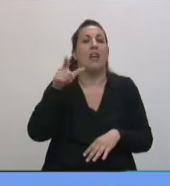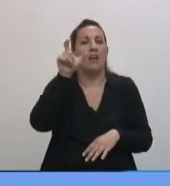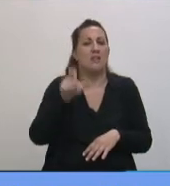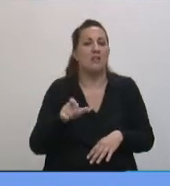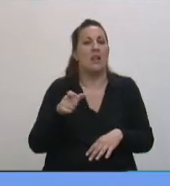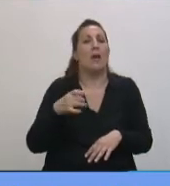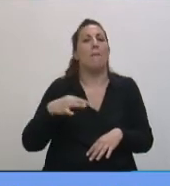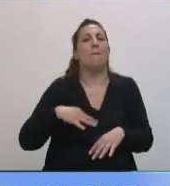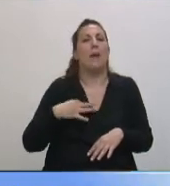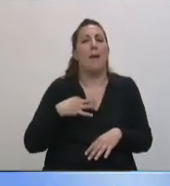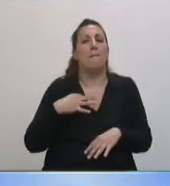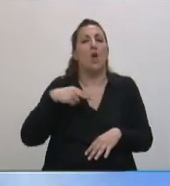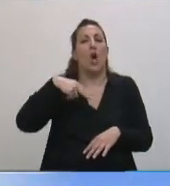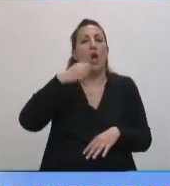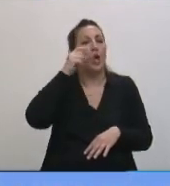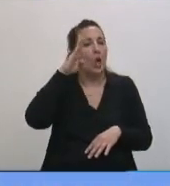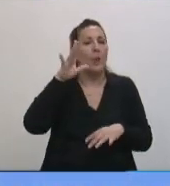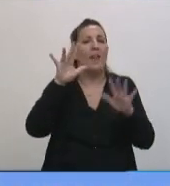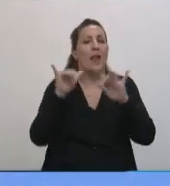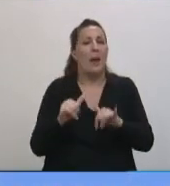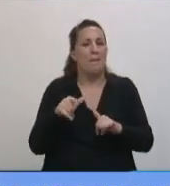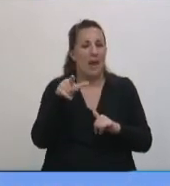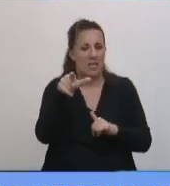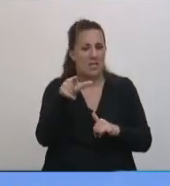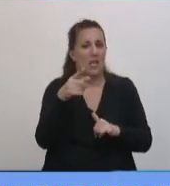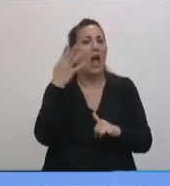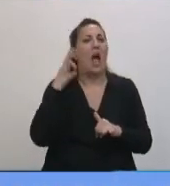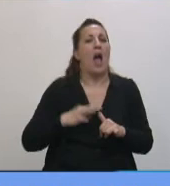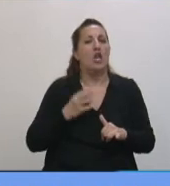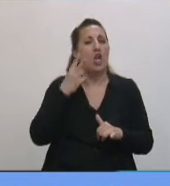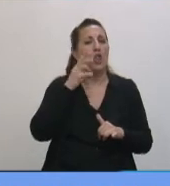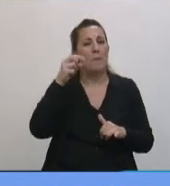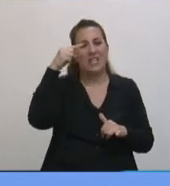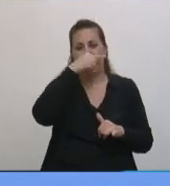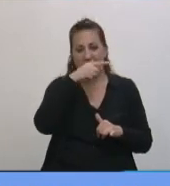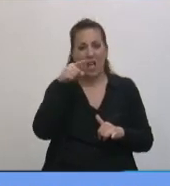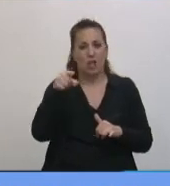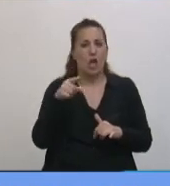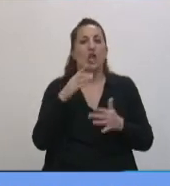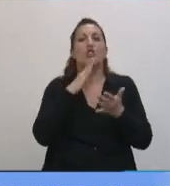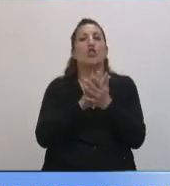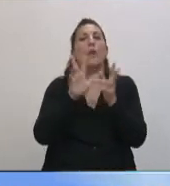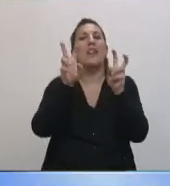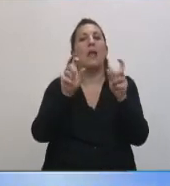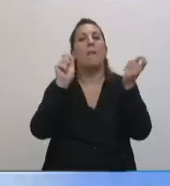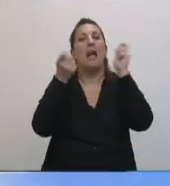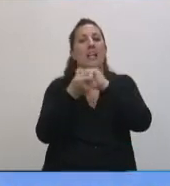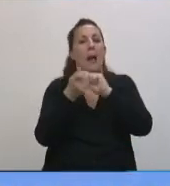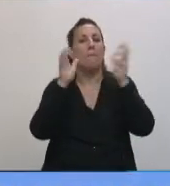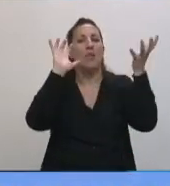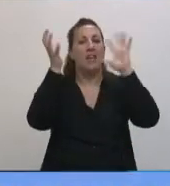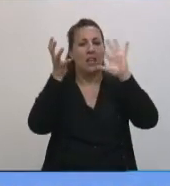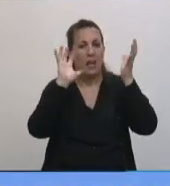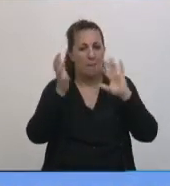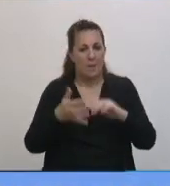2007, justamente en un panel intergubernamental en lo que tiene que ver con cambio climático. El licenciado Alberto